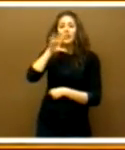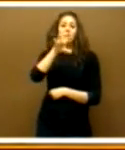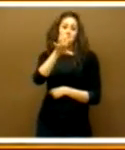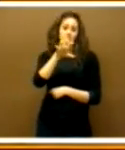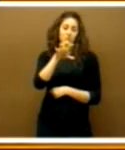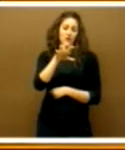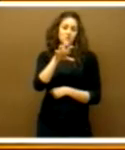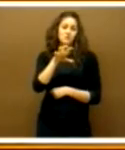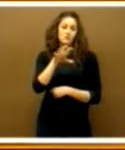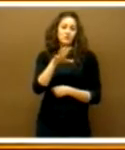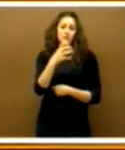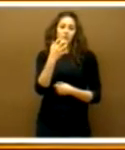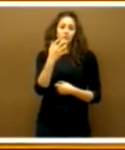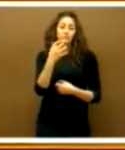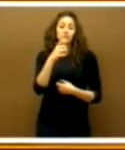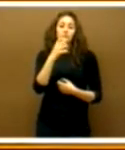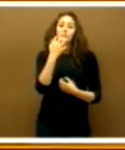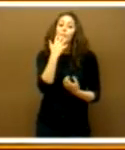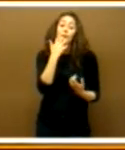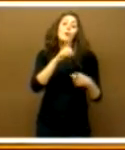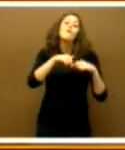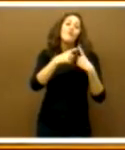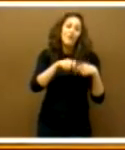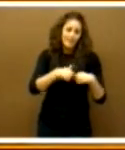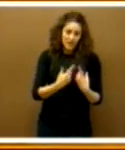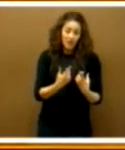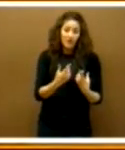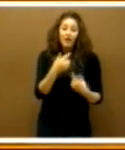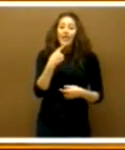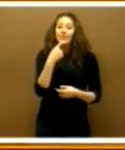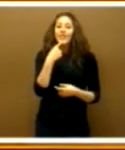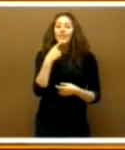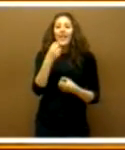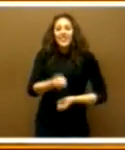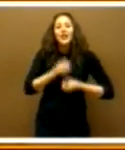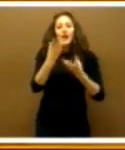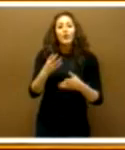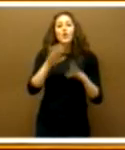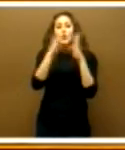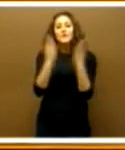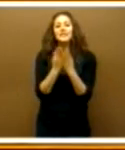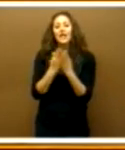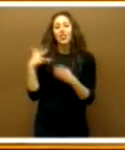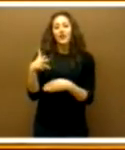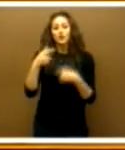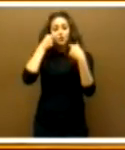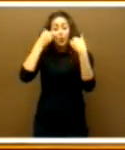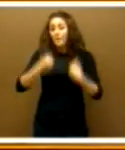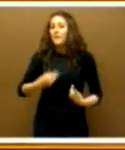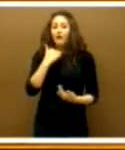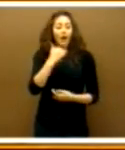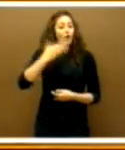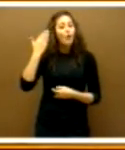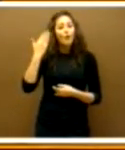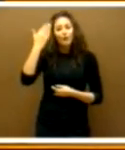como es la familia. Decía la declaración universal de los derechos humanos, que es el elemento natural y fundamental